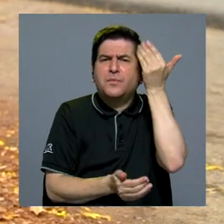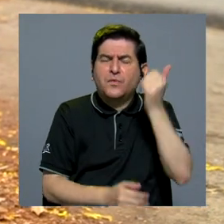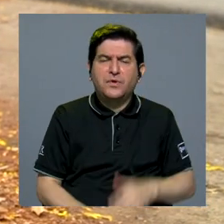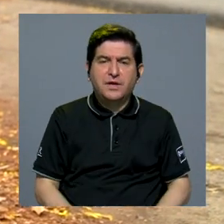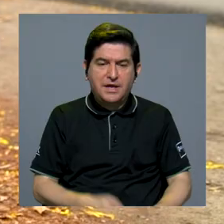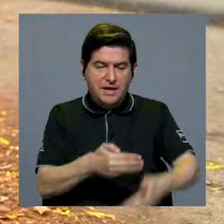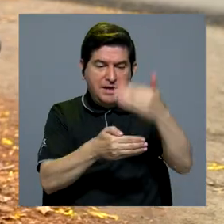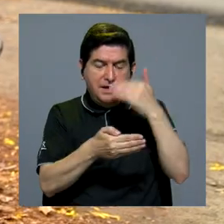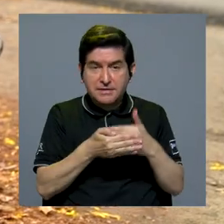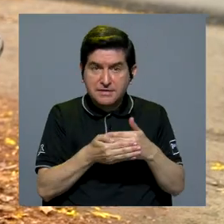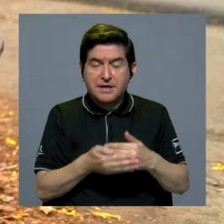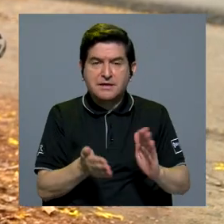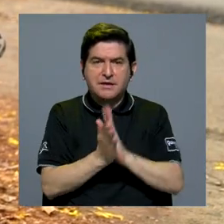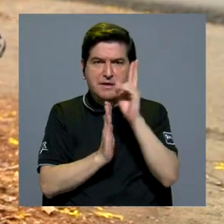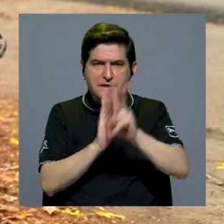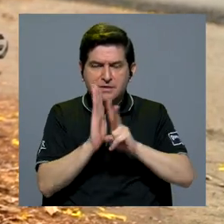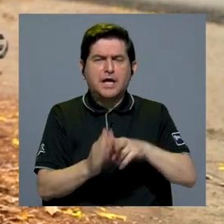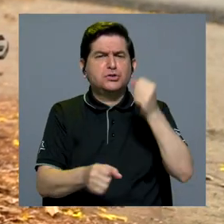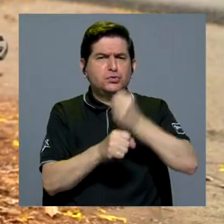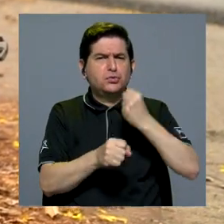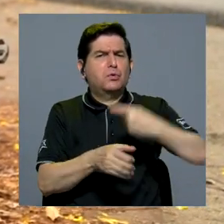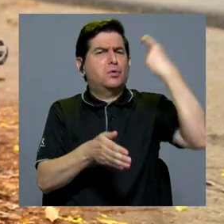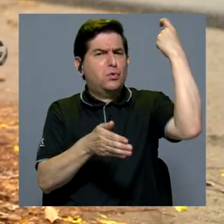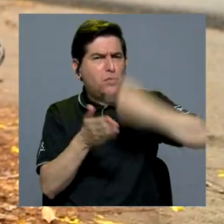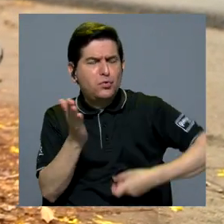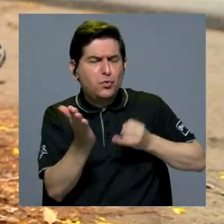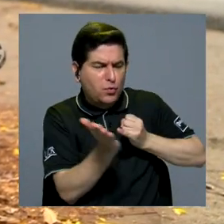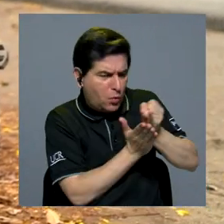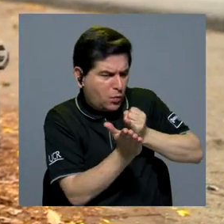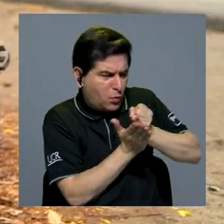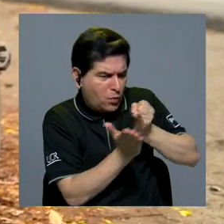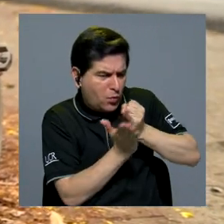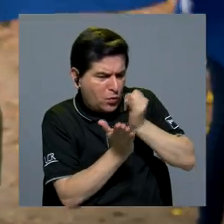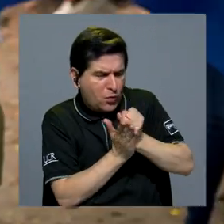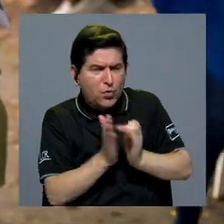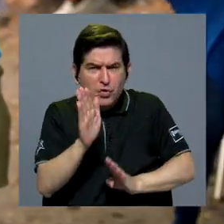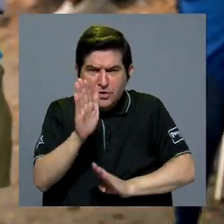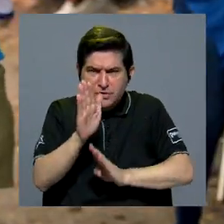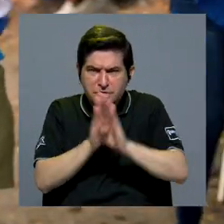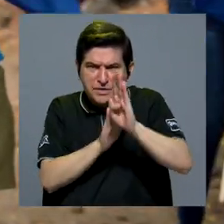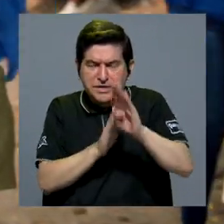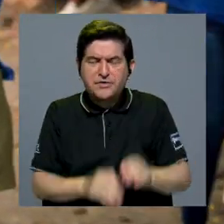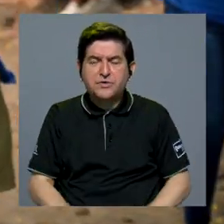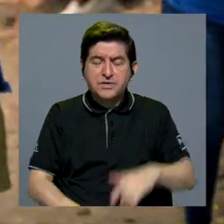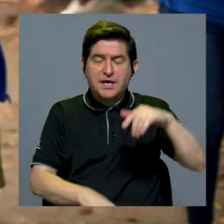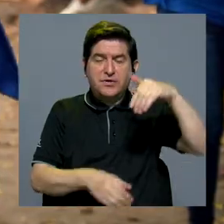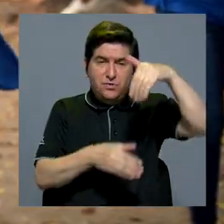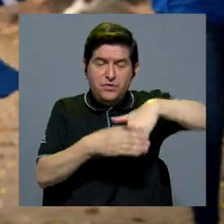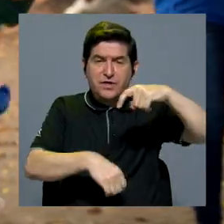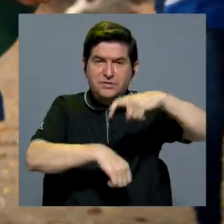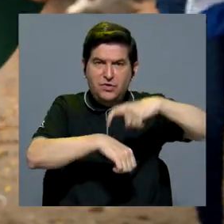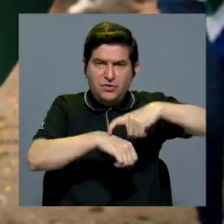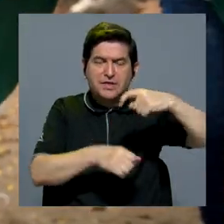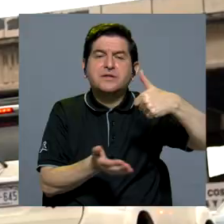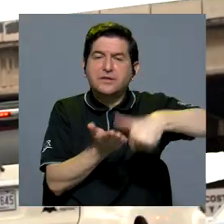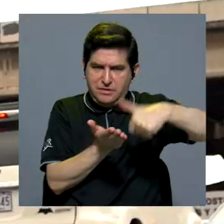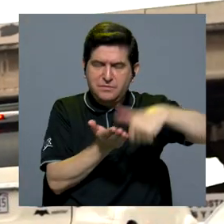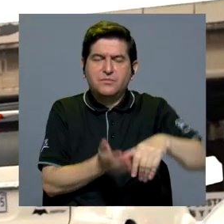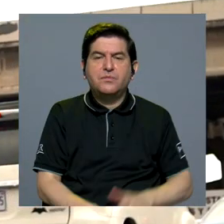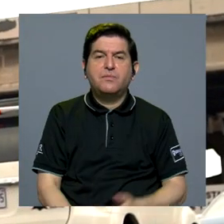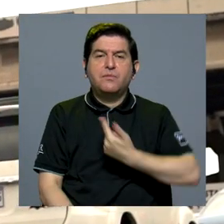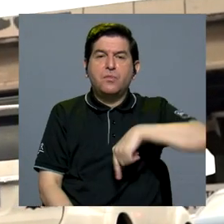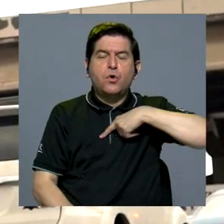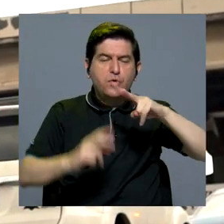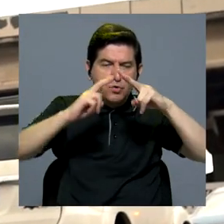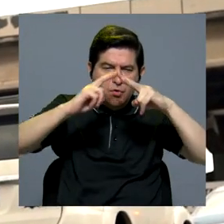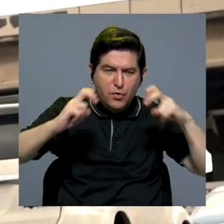Detrás del documental hubo un arduo trabajo investigativo que se desarrolló en medio del proceso electoral. Hicimos